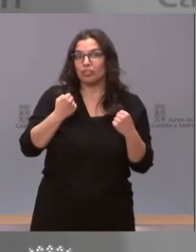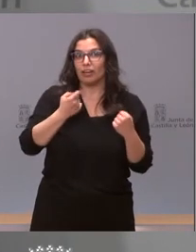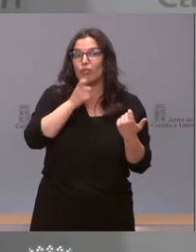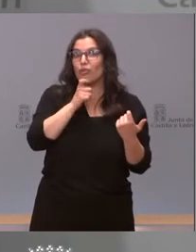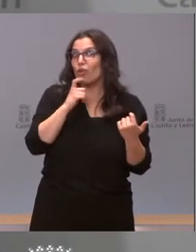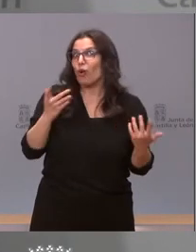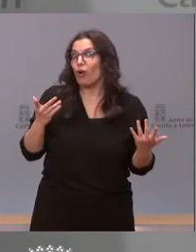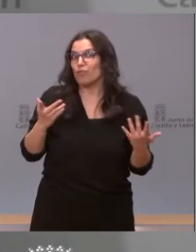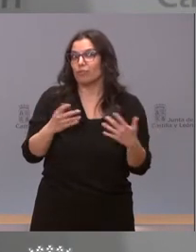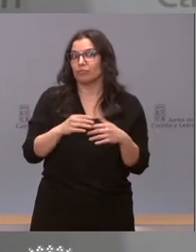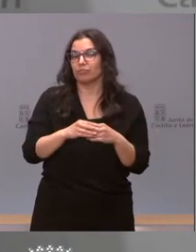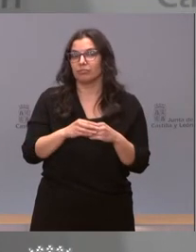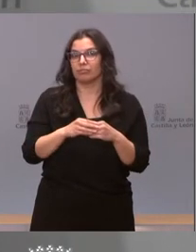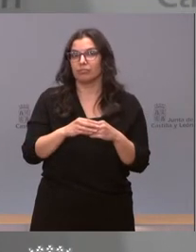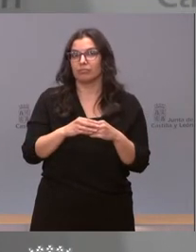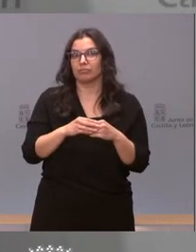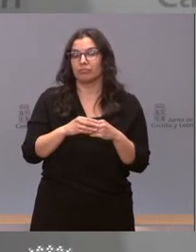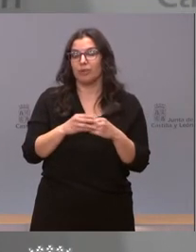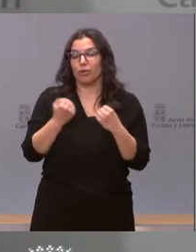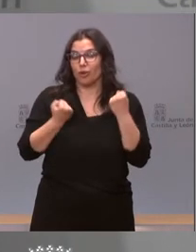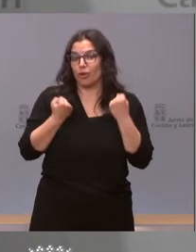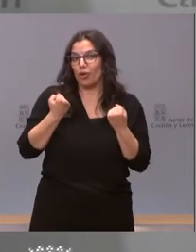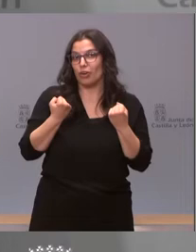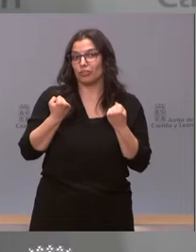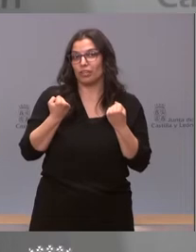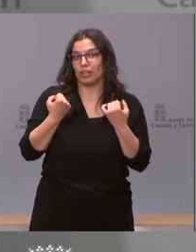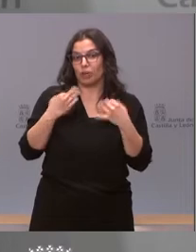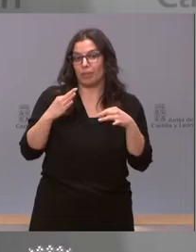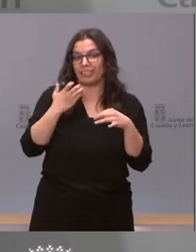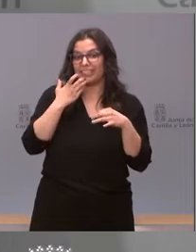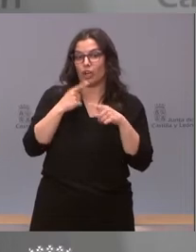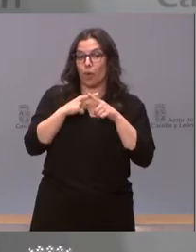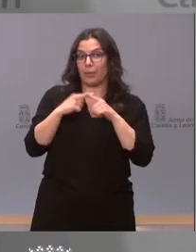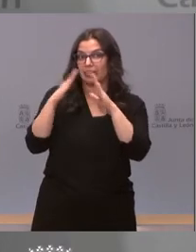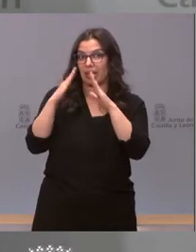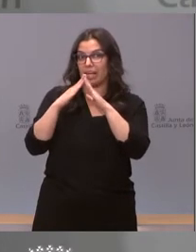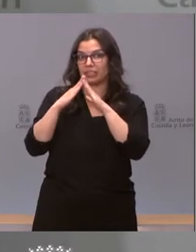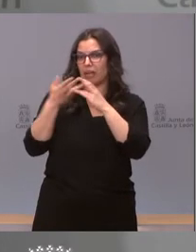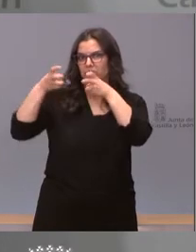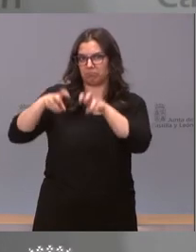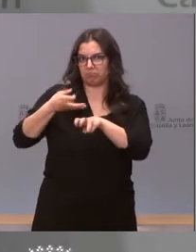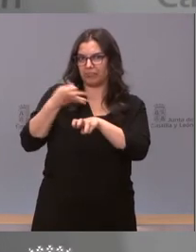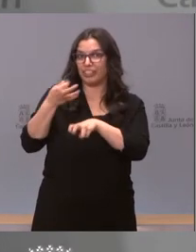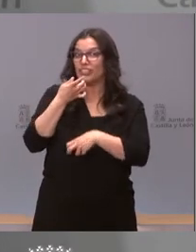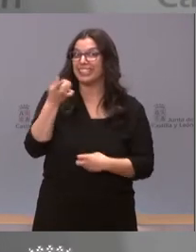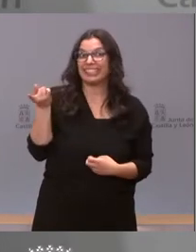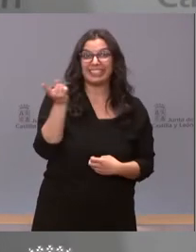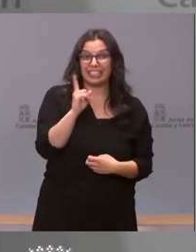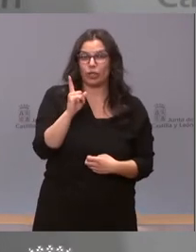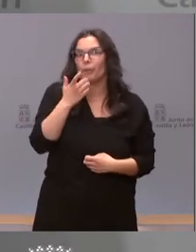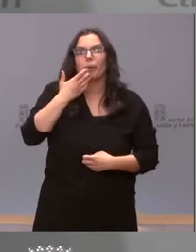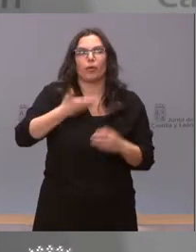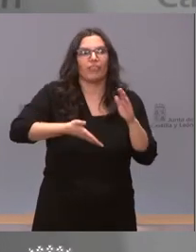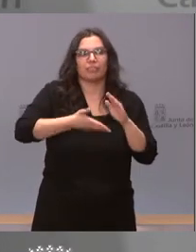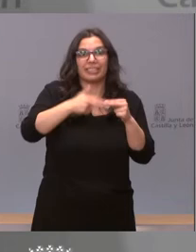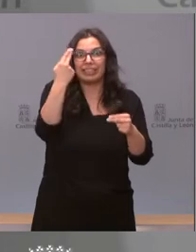coche se va habitualmente con un conviviente y si no se va con un conviviente, si uno se monta en un taxi, por ejemplo.